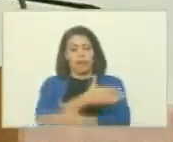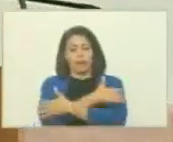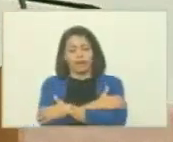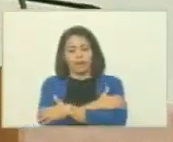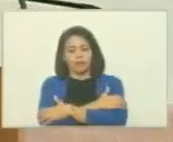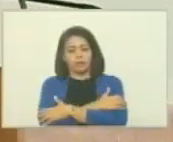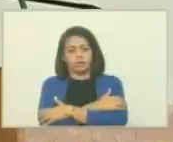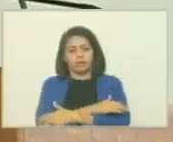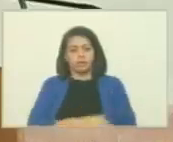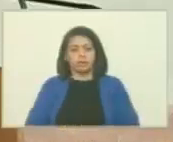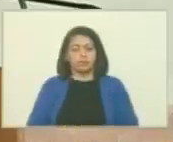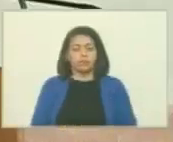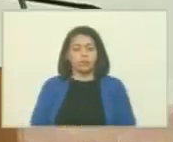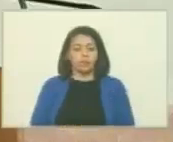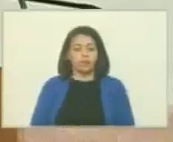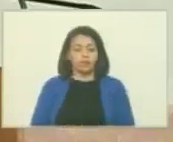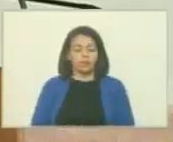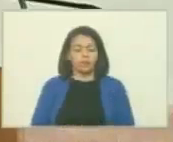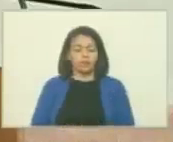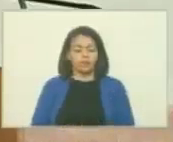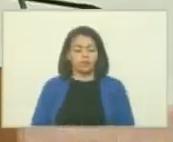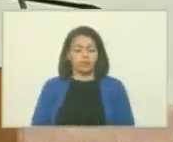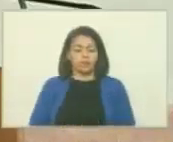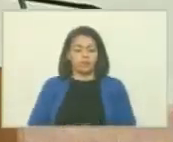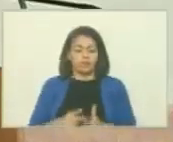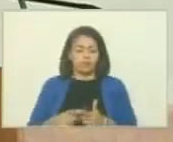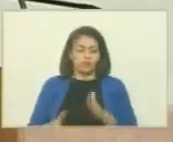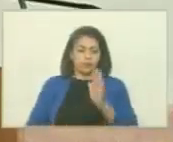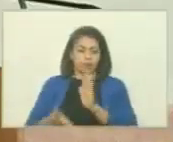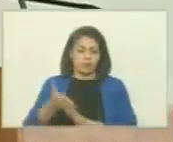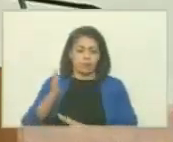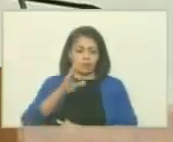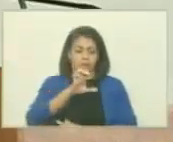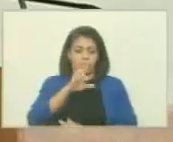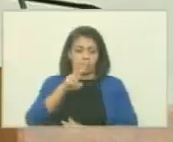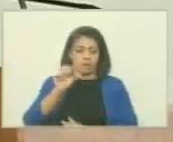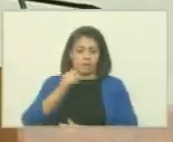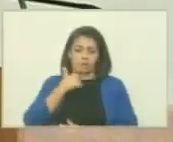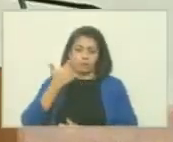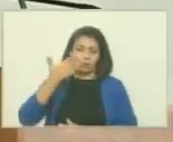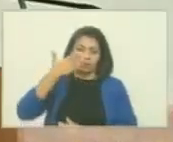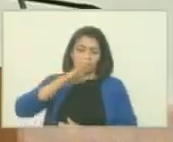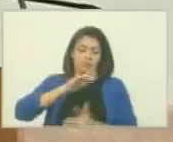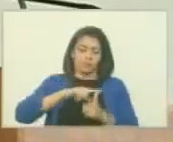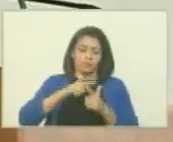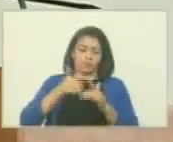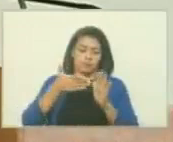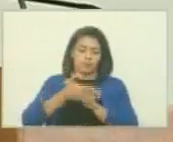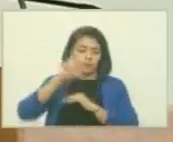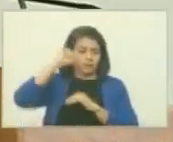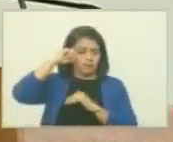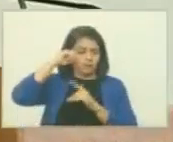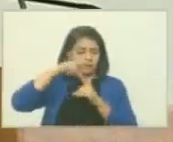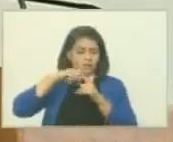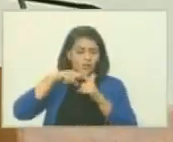el asalto almoncada la partida de Eva Perón como acá se recordó